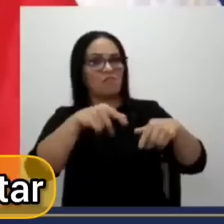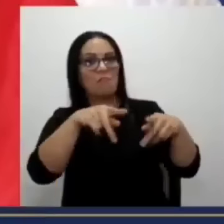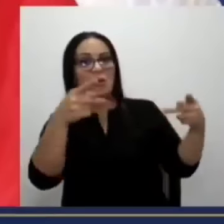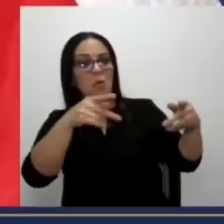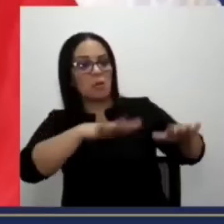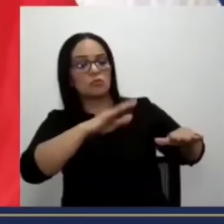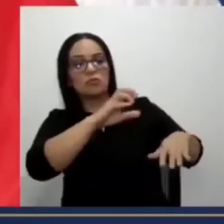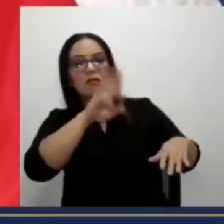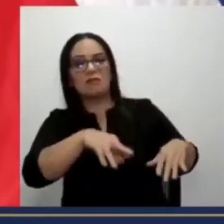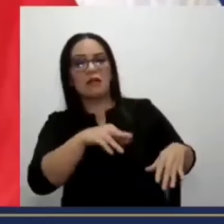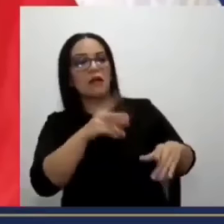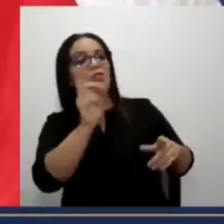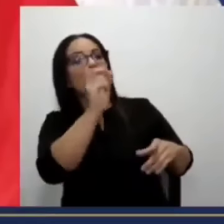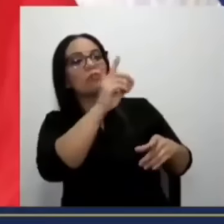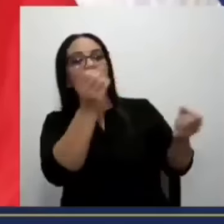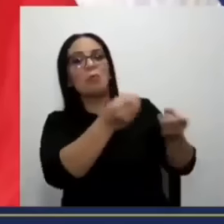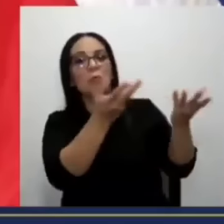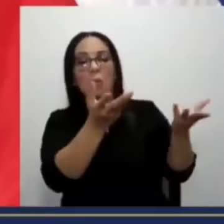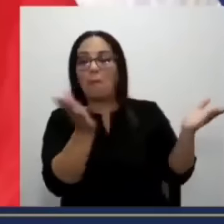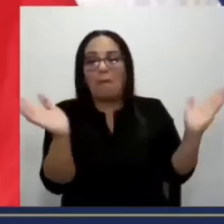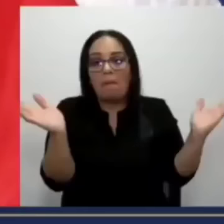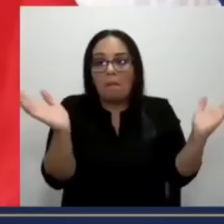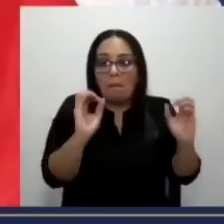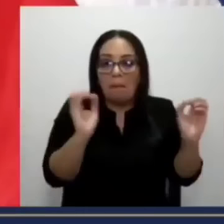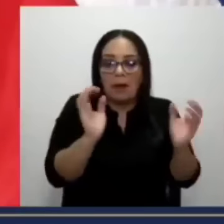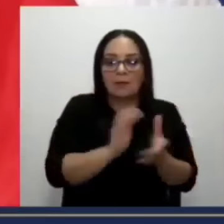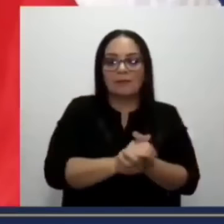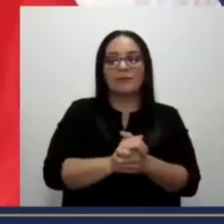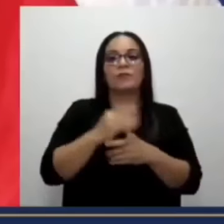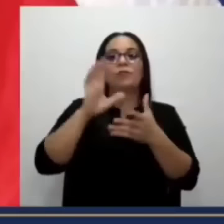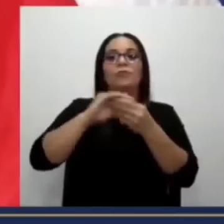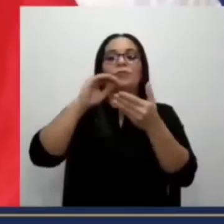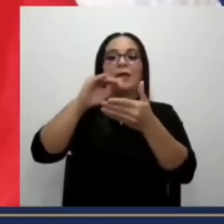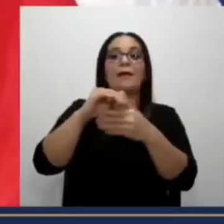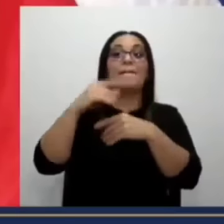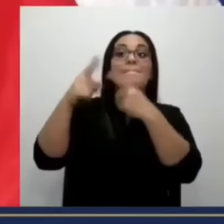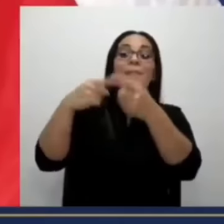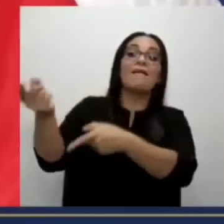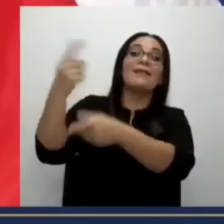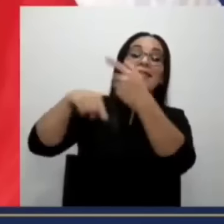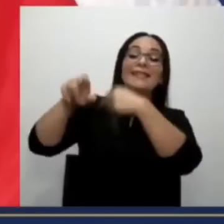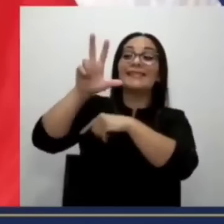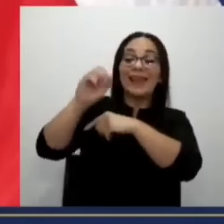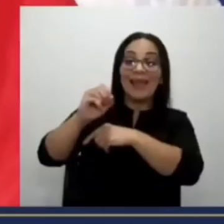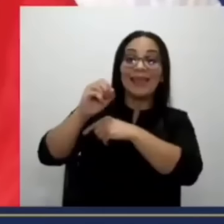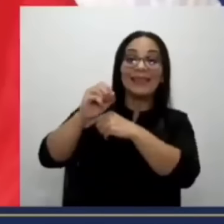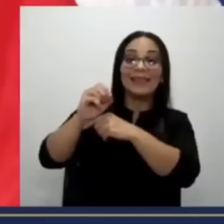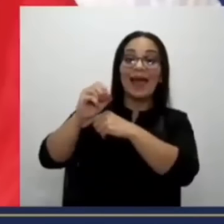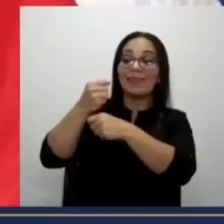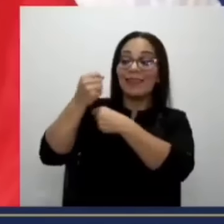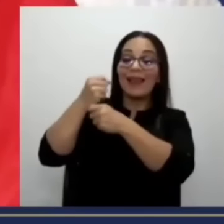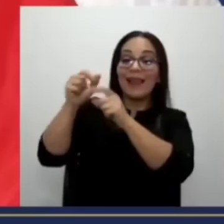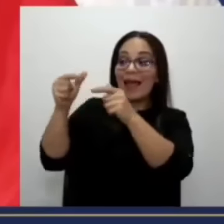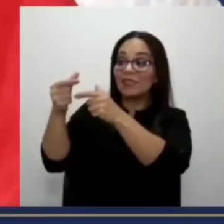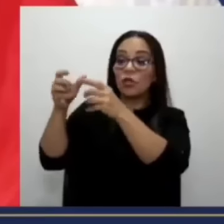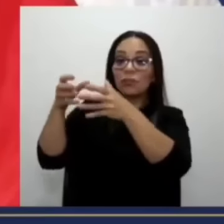contar. Nosotros les tenemos que contar que vienen 30 delegaciones internacionales